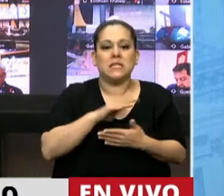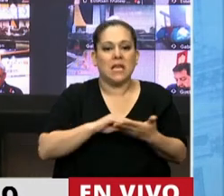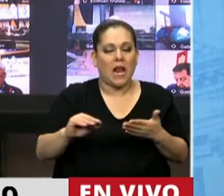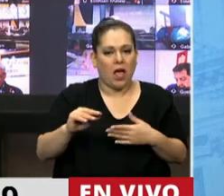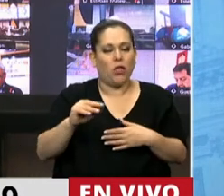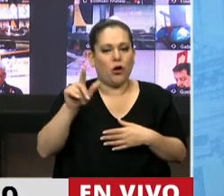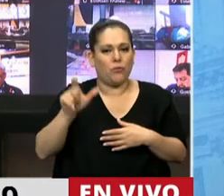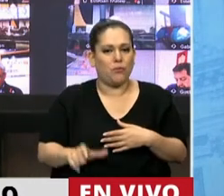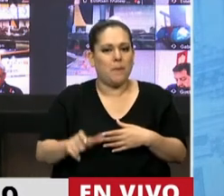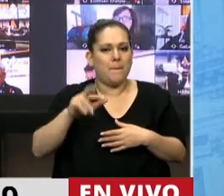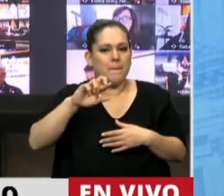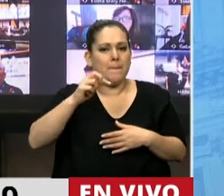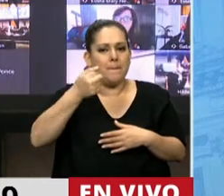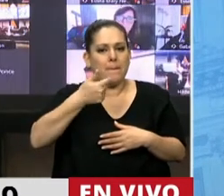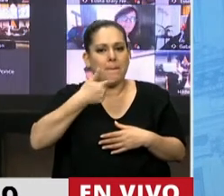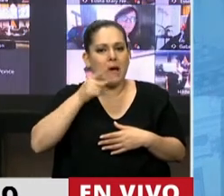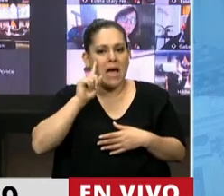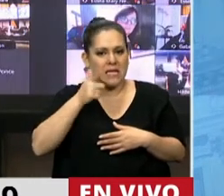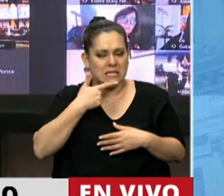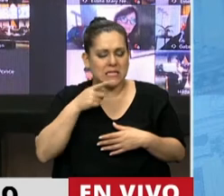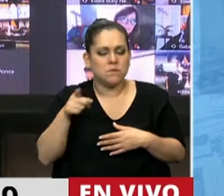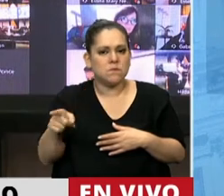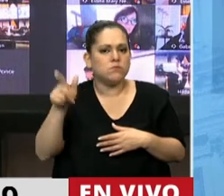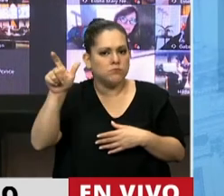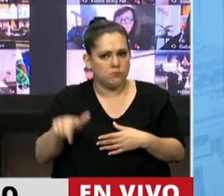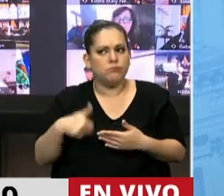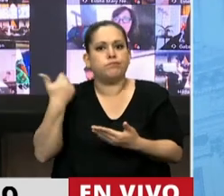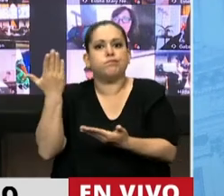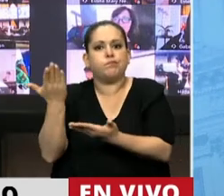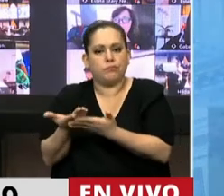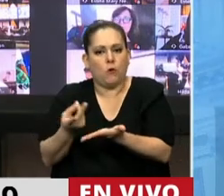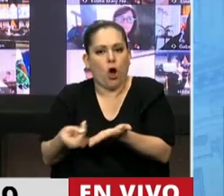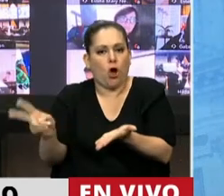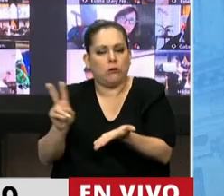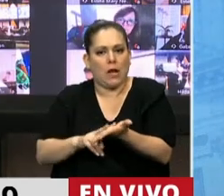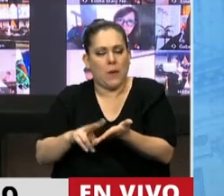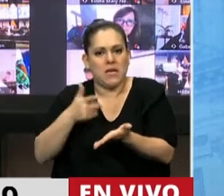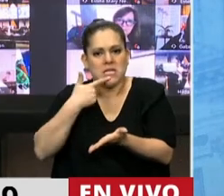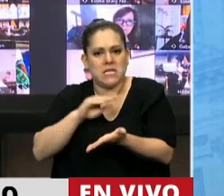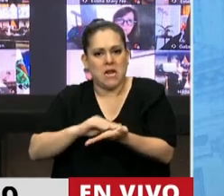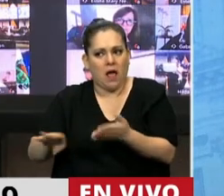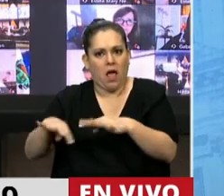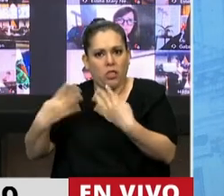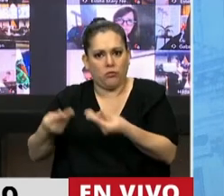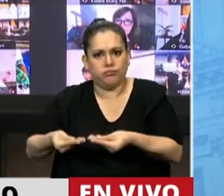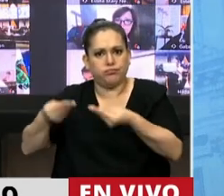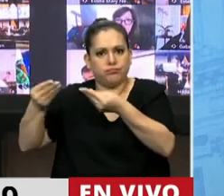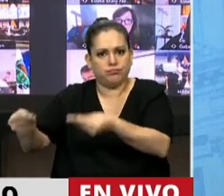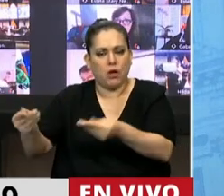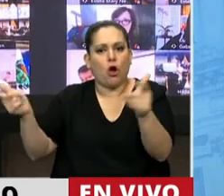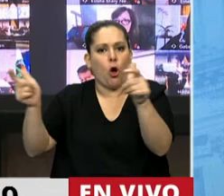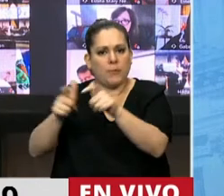retomó este proyecto y lo presentó nuevamente en el Senado de la Nación, donde obtuvo dictamen favorable en la comisión